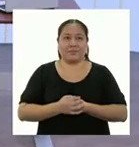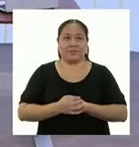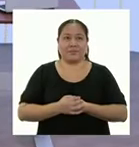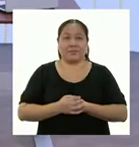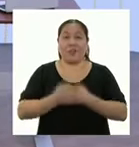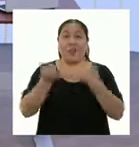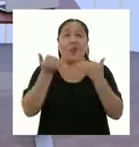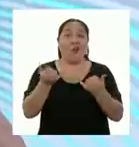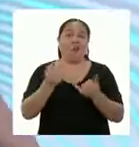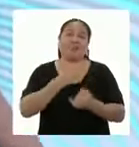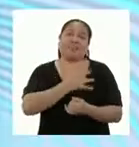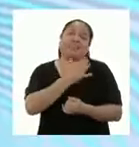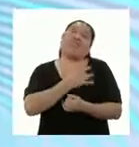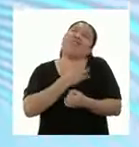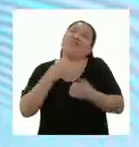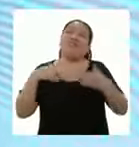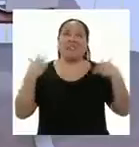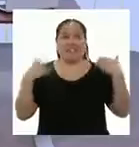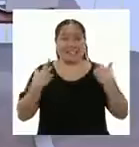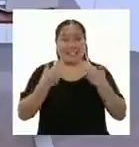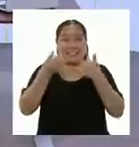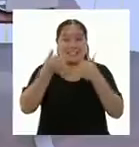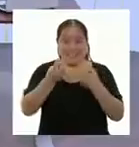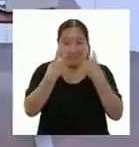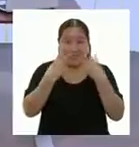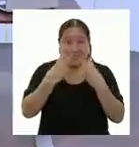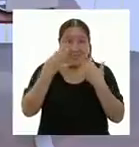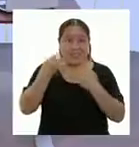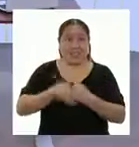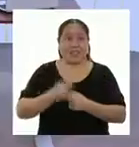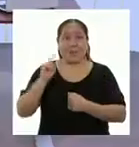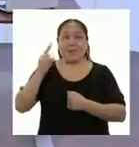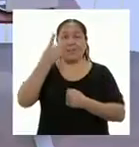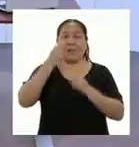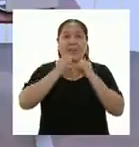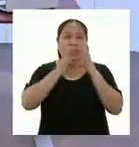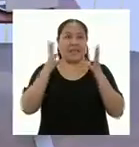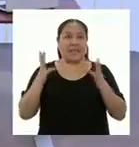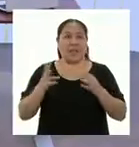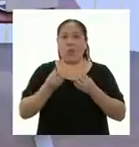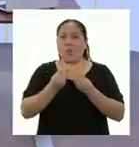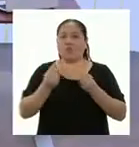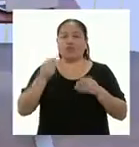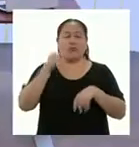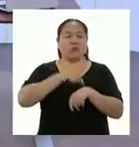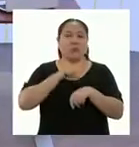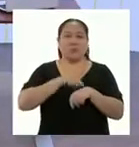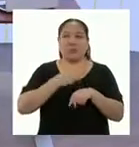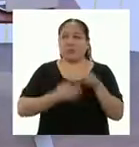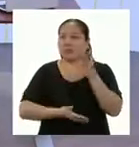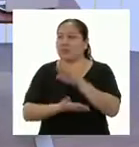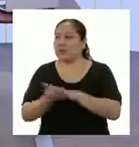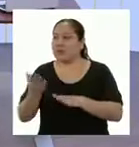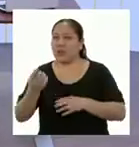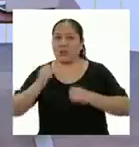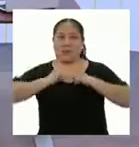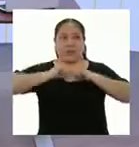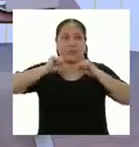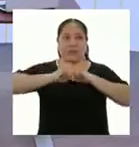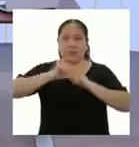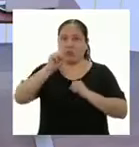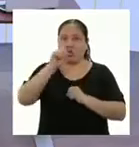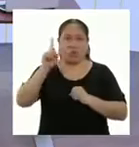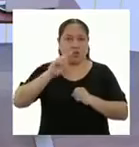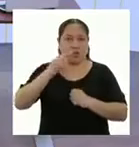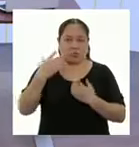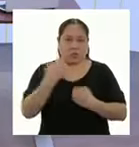Hoy estoy feliz. Se nota, ¿no? Es el primer día en mucho tiempo que he salido a hacer deporte. No se asusten, lo